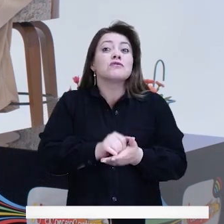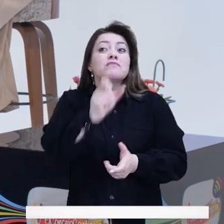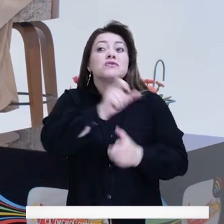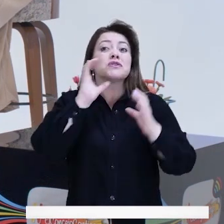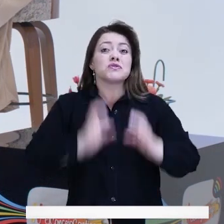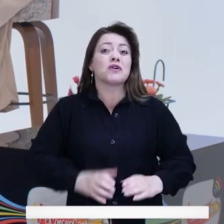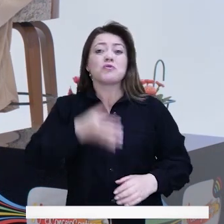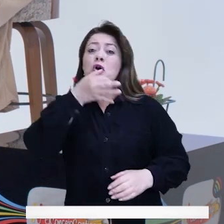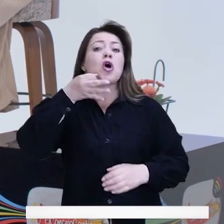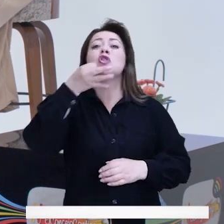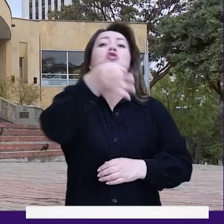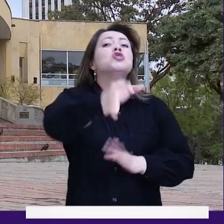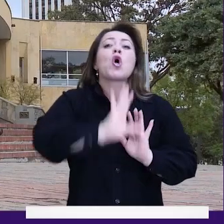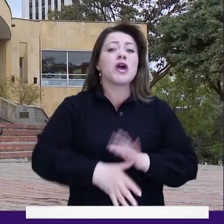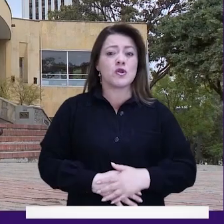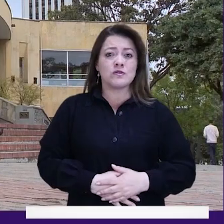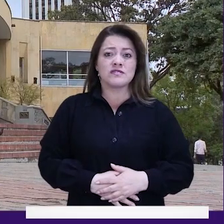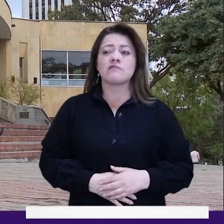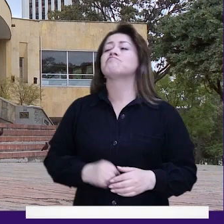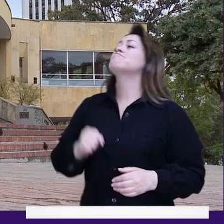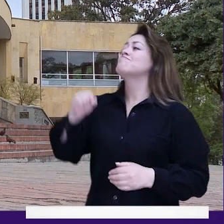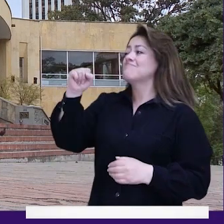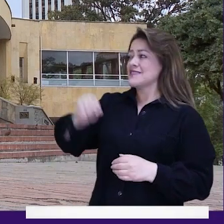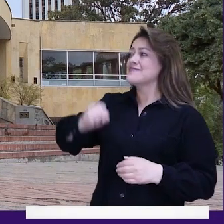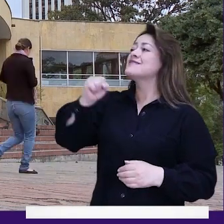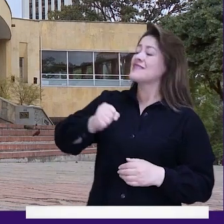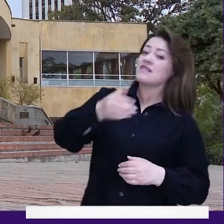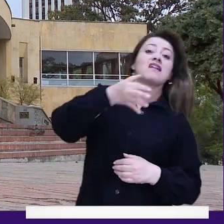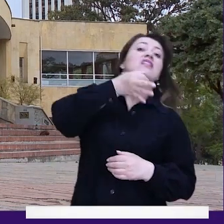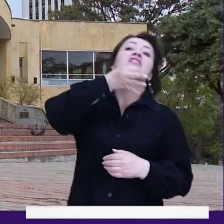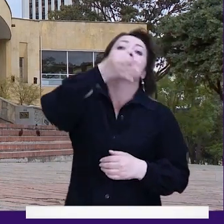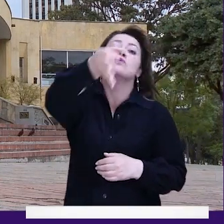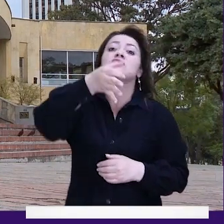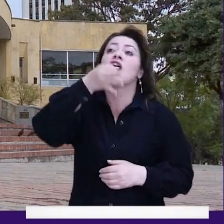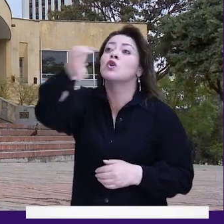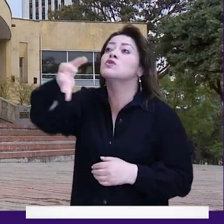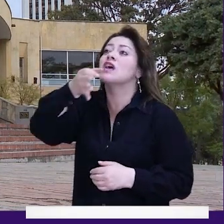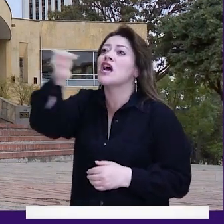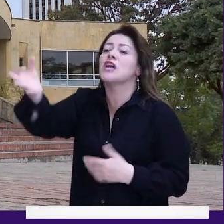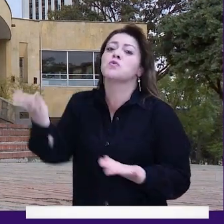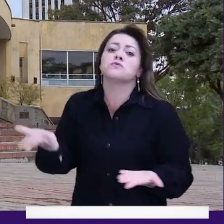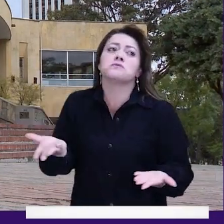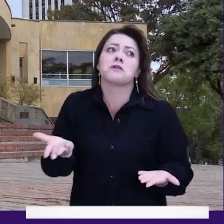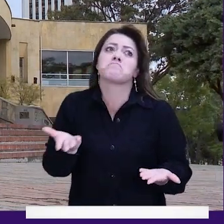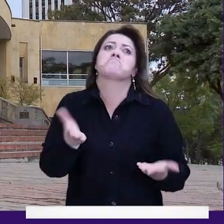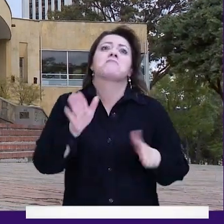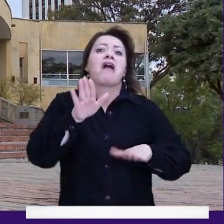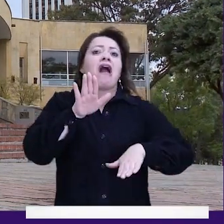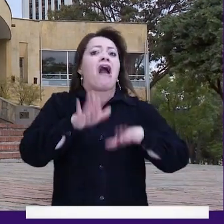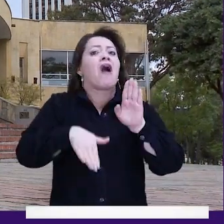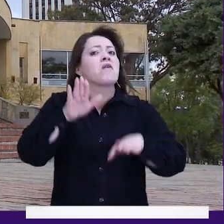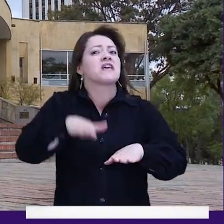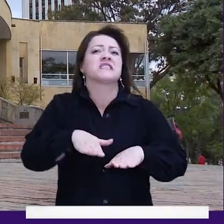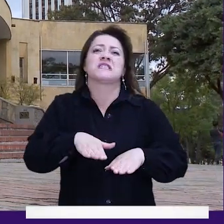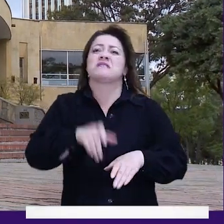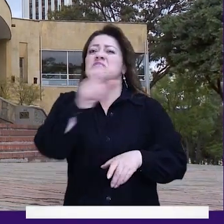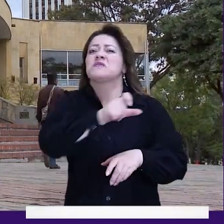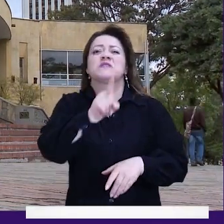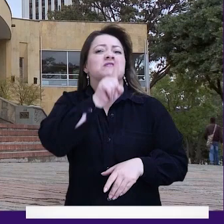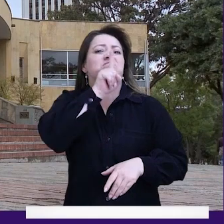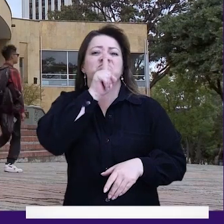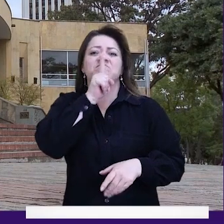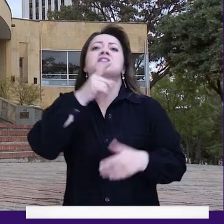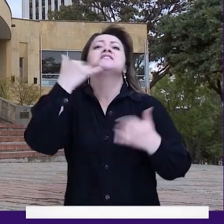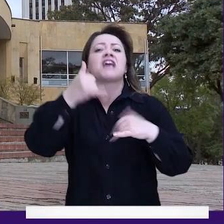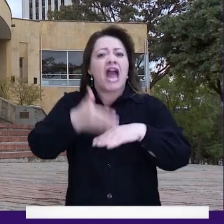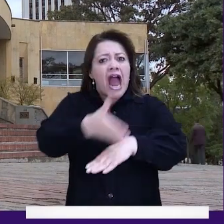por ende no denuncian. Es cierto, hay un subregistro del tema de las denuncias en Bogotá. Lo hemos visto cuando nos reunimos con